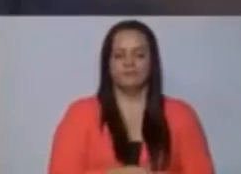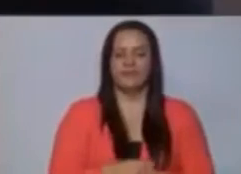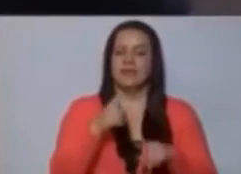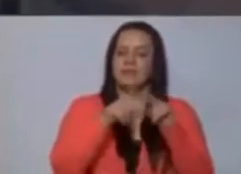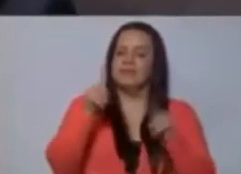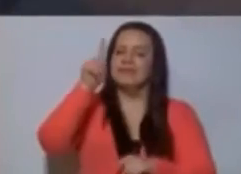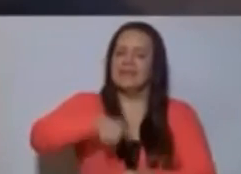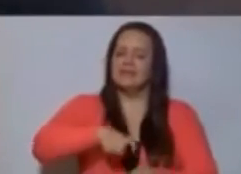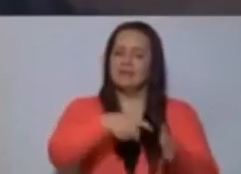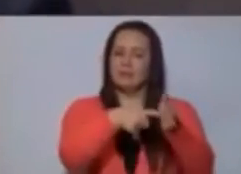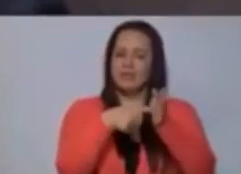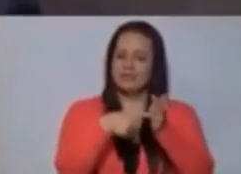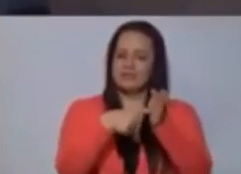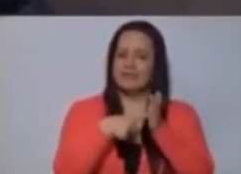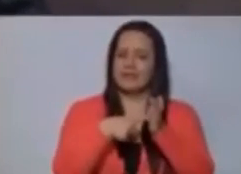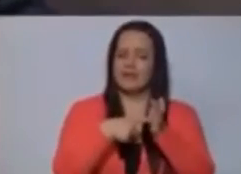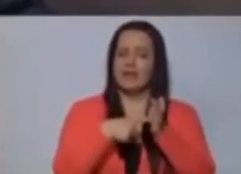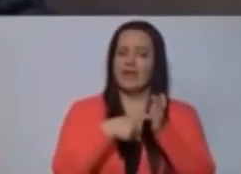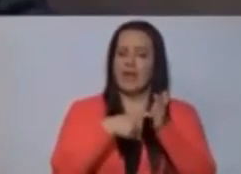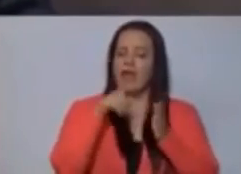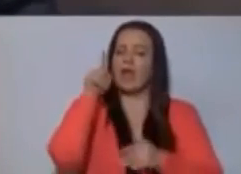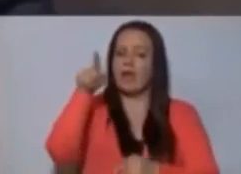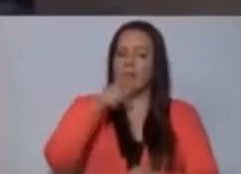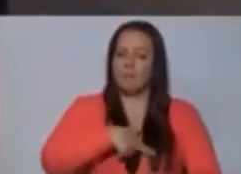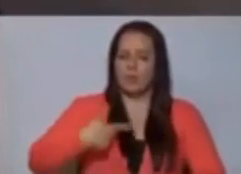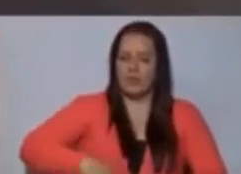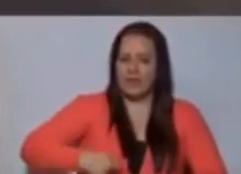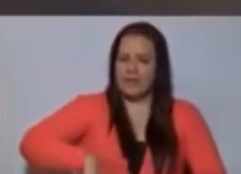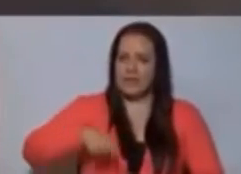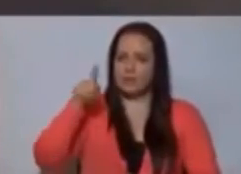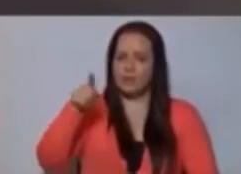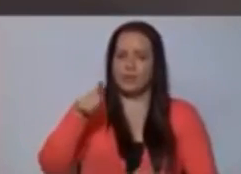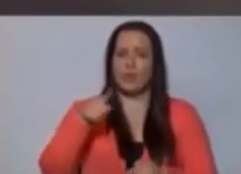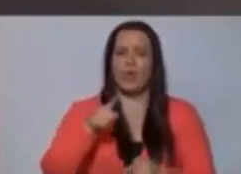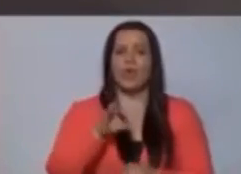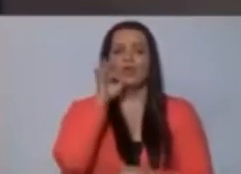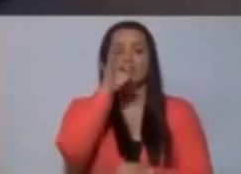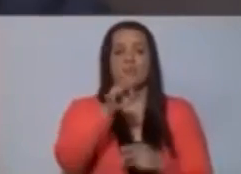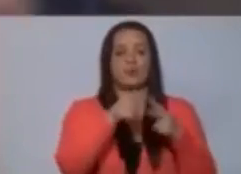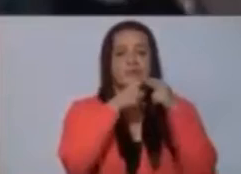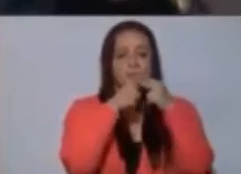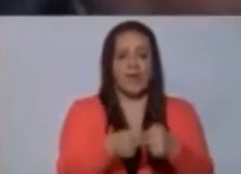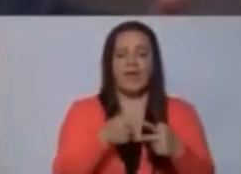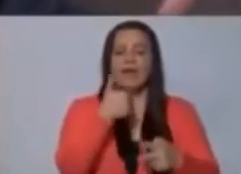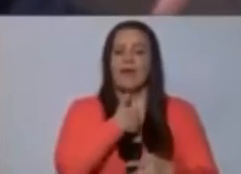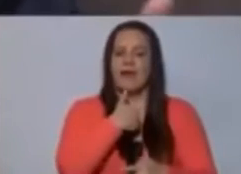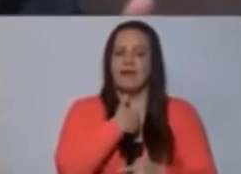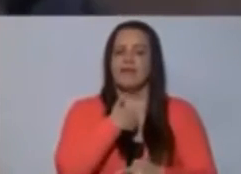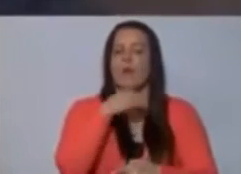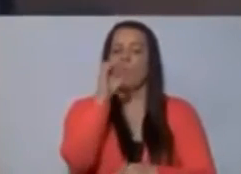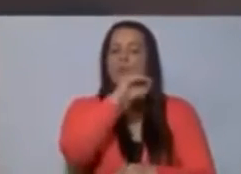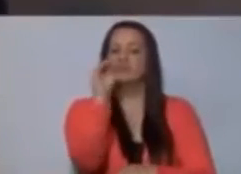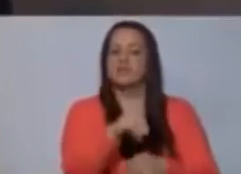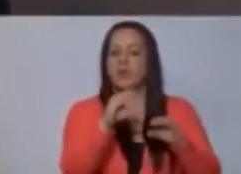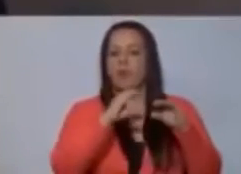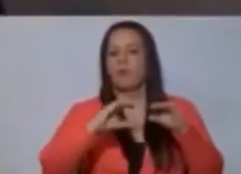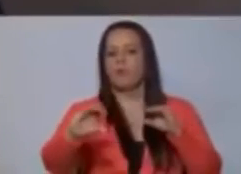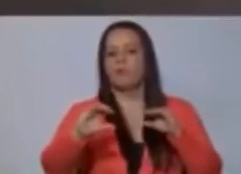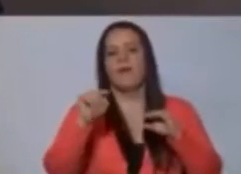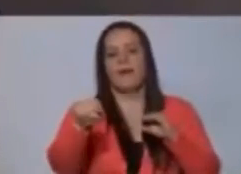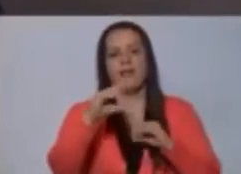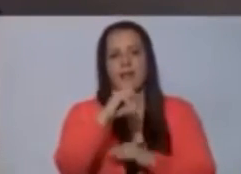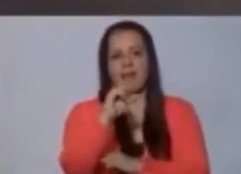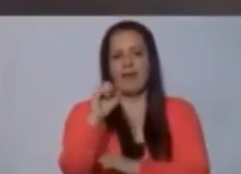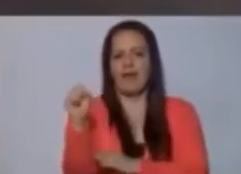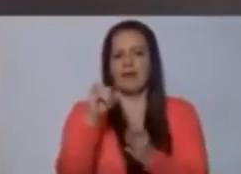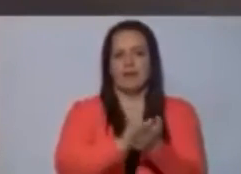Tenemos que exigirle al Poder Ejecutivo que en los próximos empréstitos haya un porcentaje que vaya para la caja